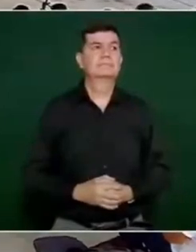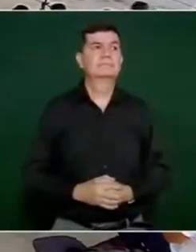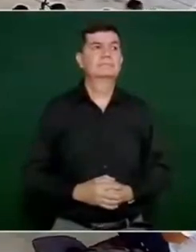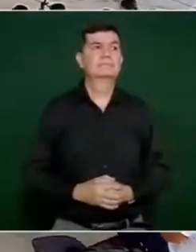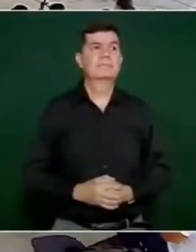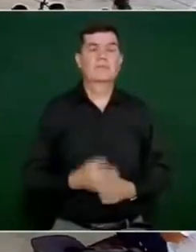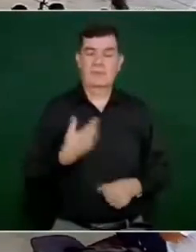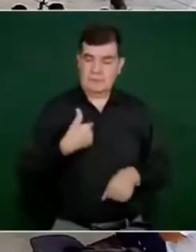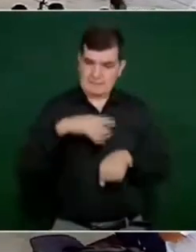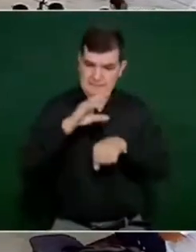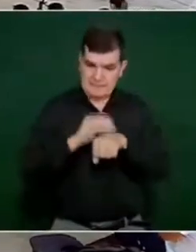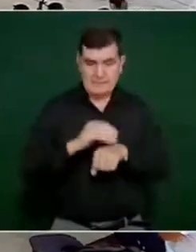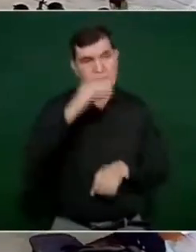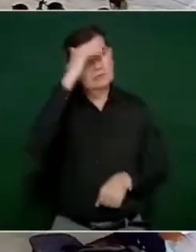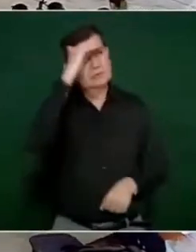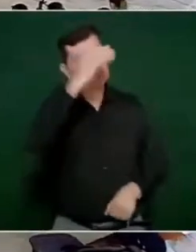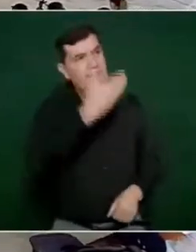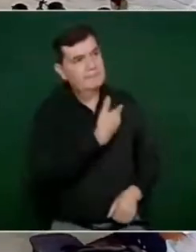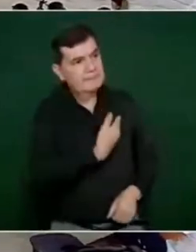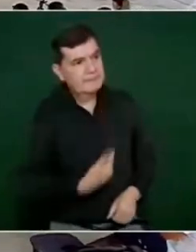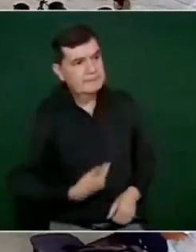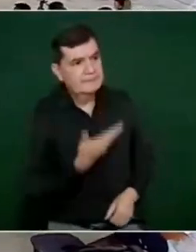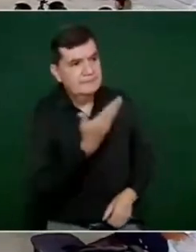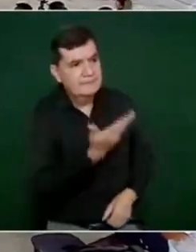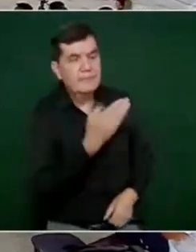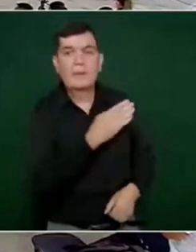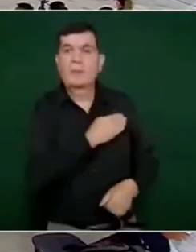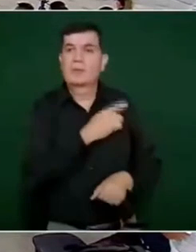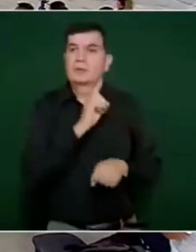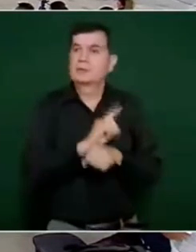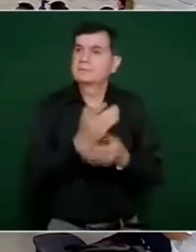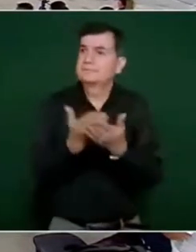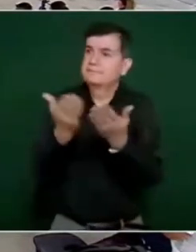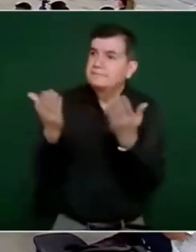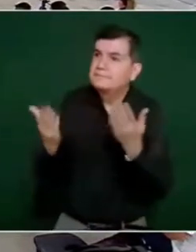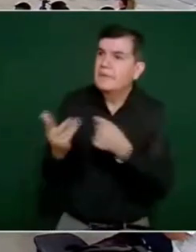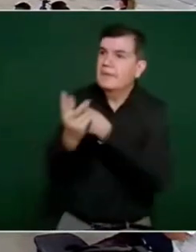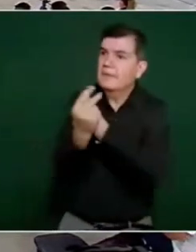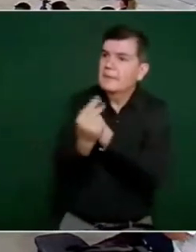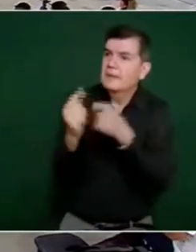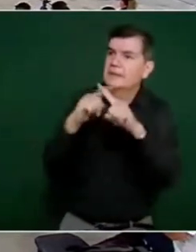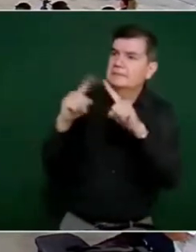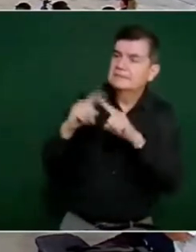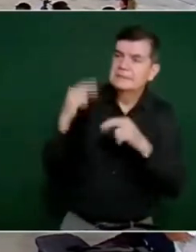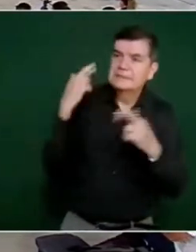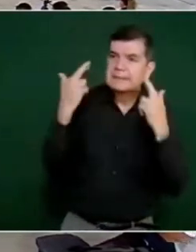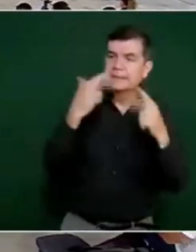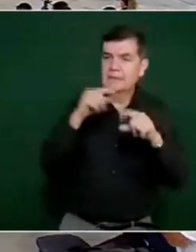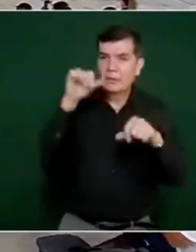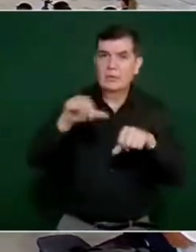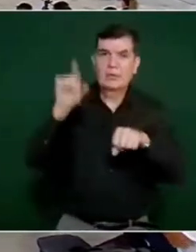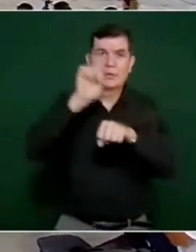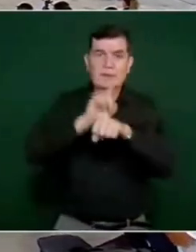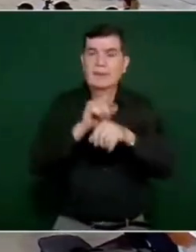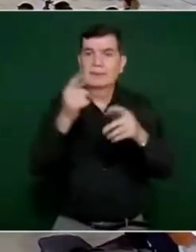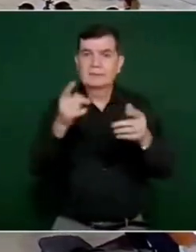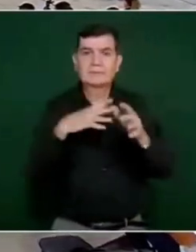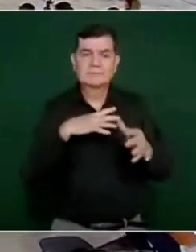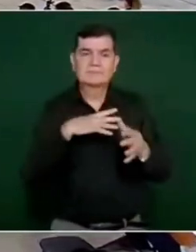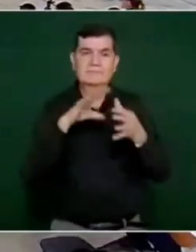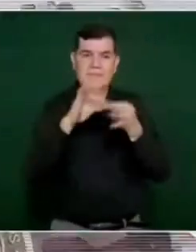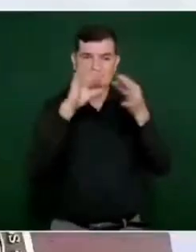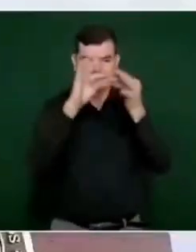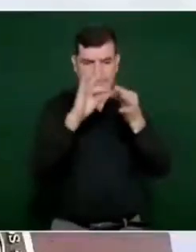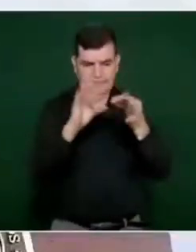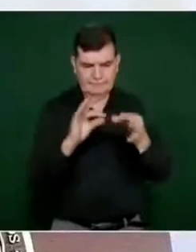Con su permiso, presidente. Buenos días a los medios de comunicación, a los que nos escuchan. El día de hoy vamos a hacer el